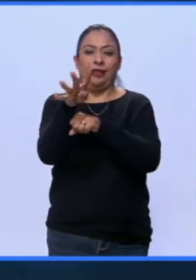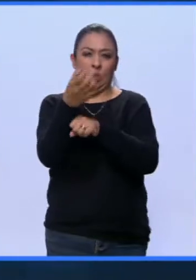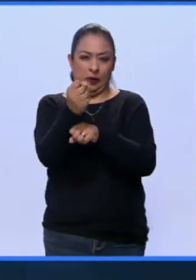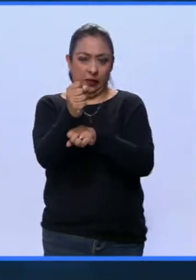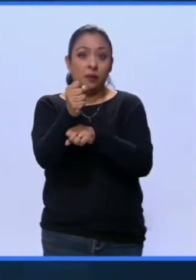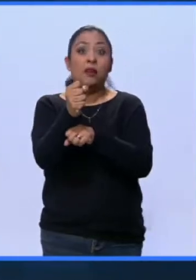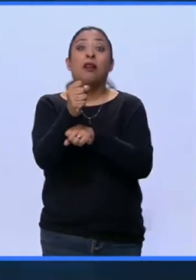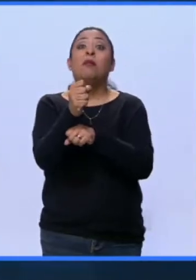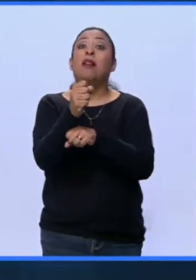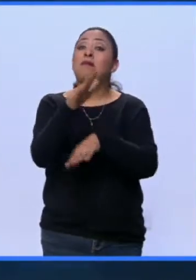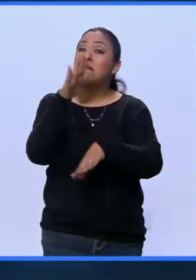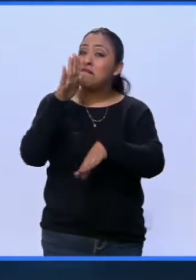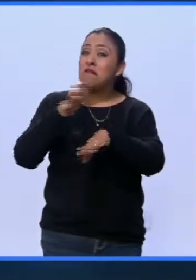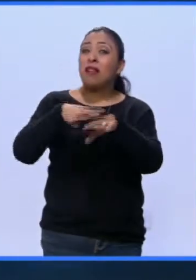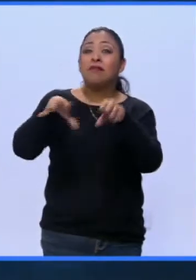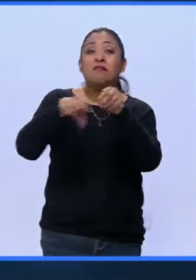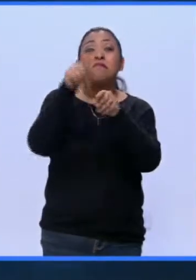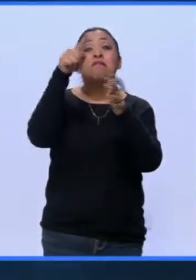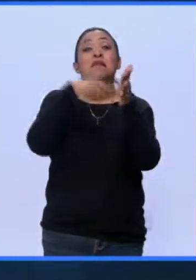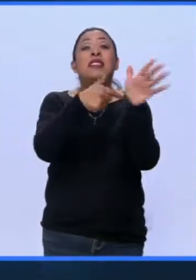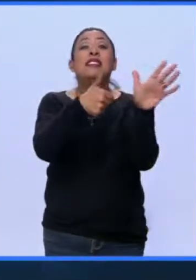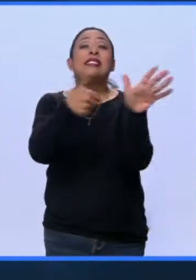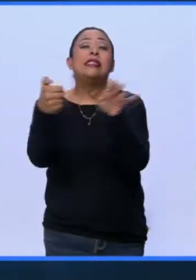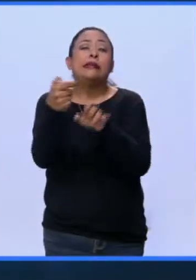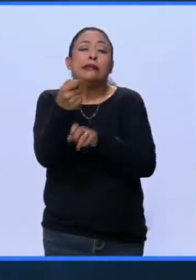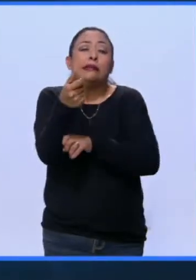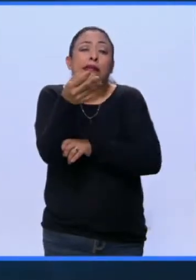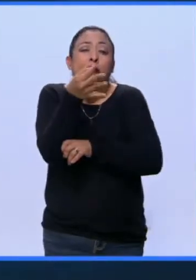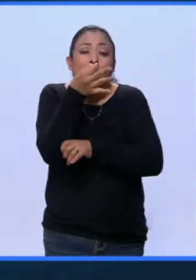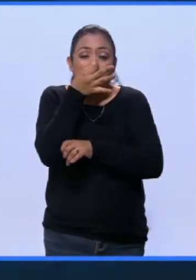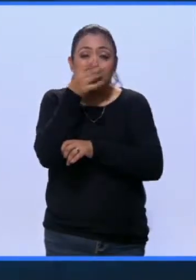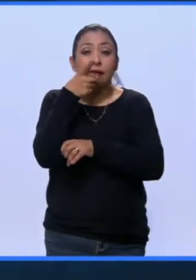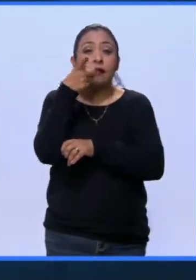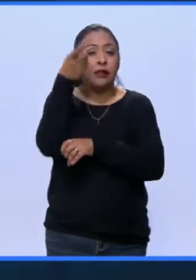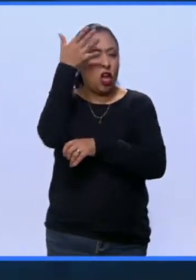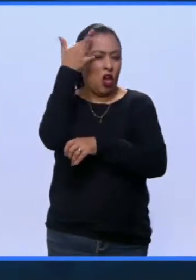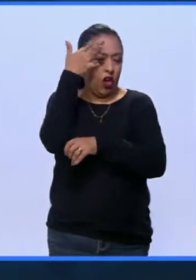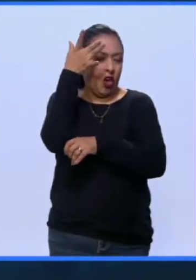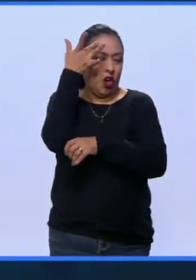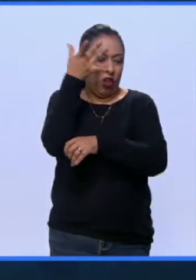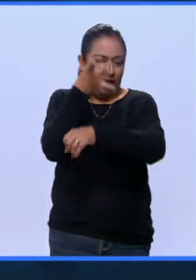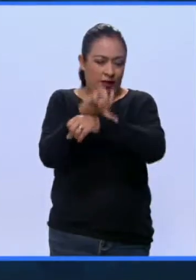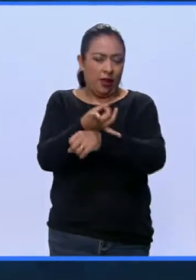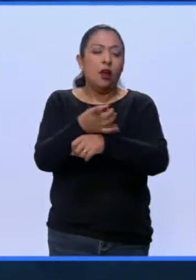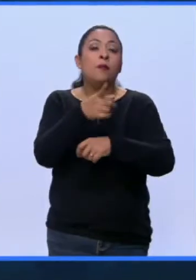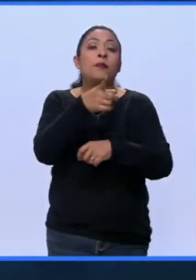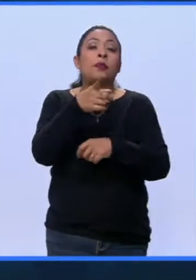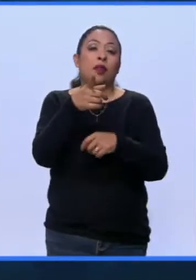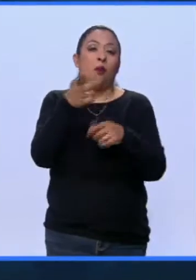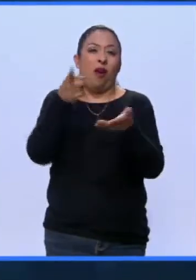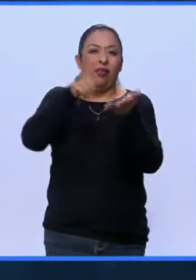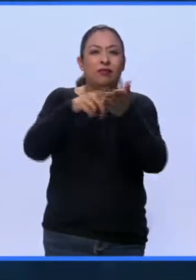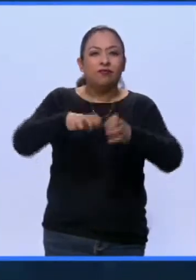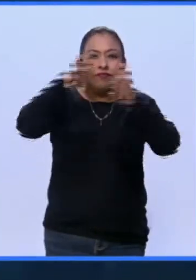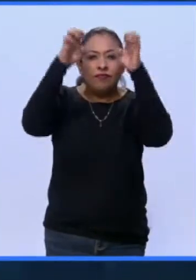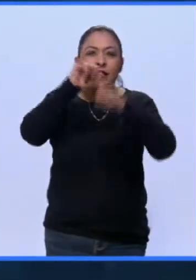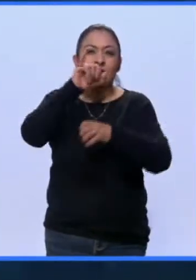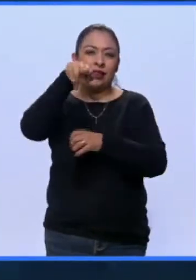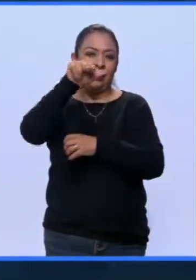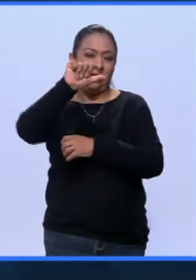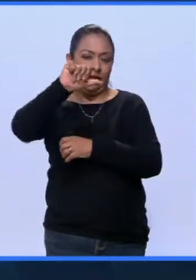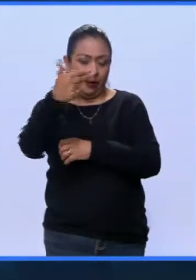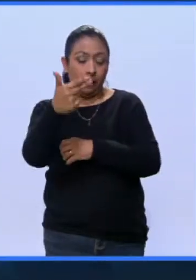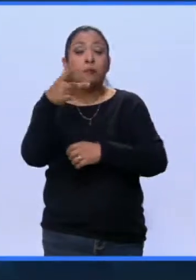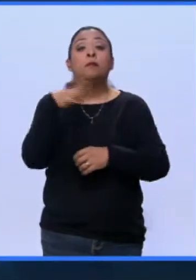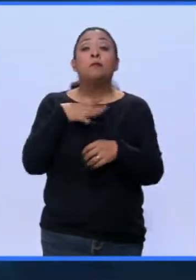la cifra ya casi llega a los 1.600, dice el coordinador de Monumentos Históricos del INAH. Estamos